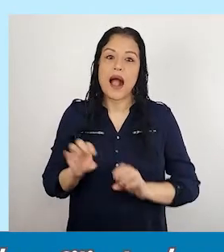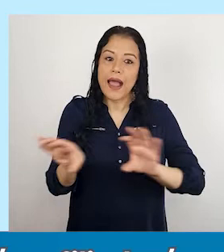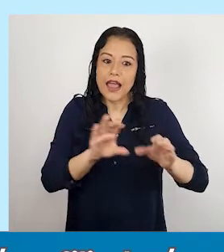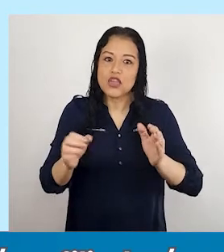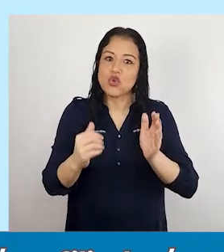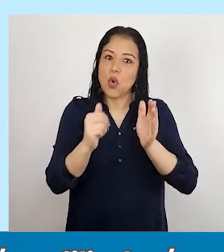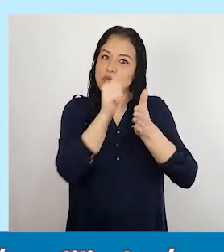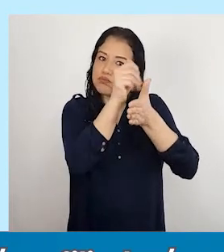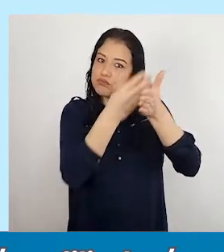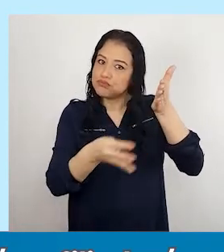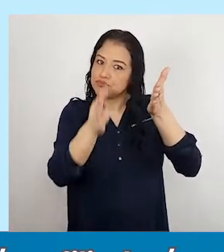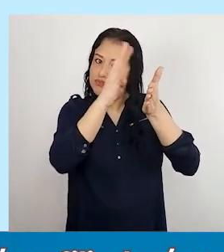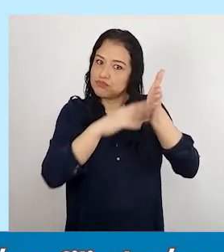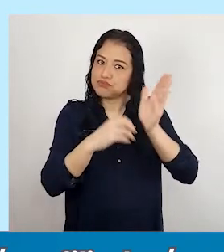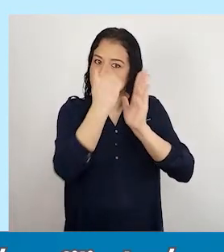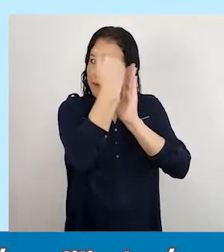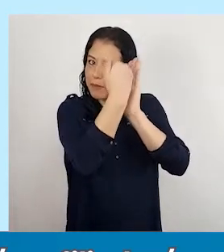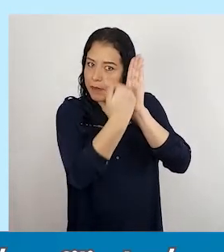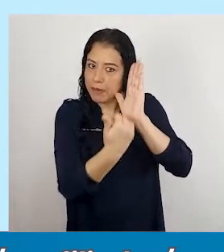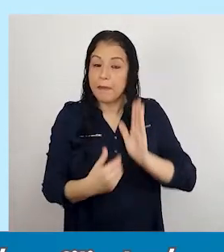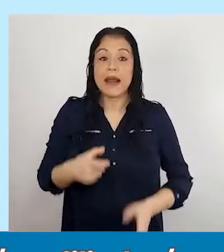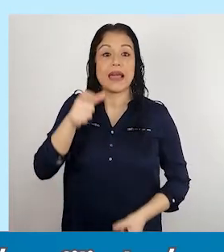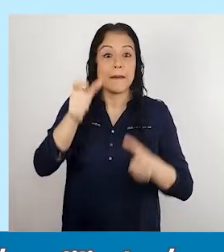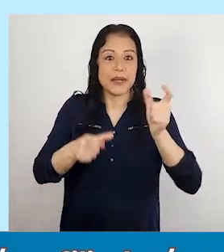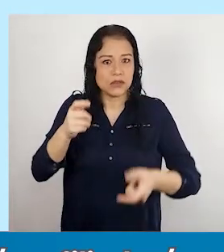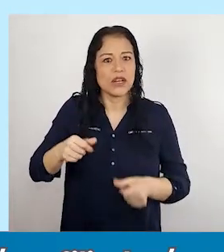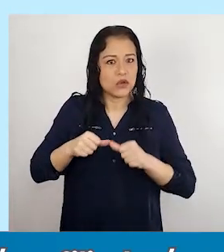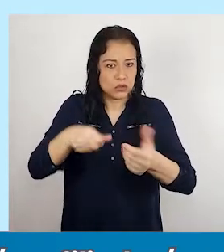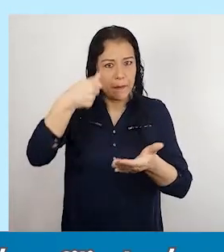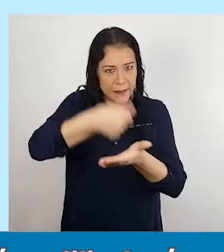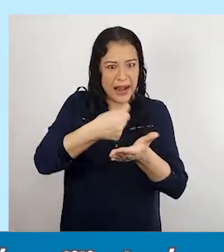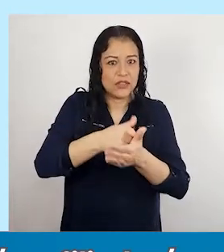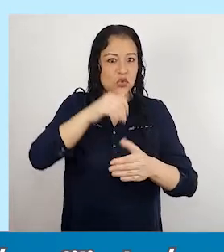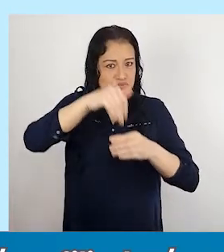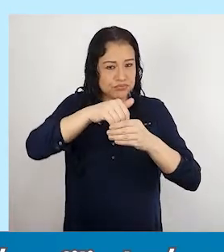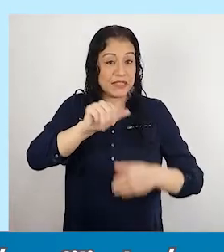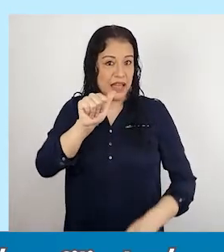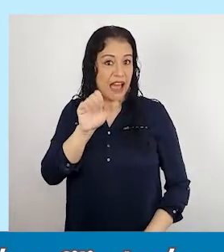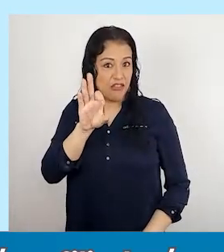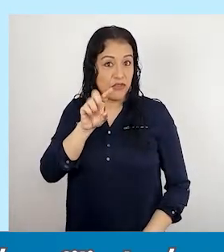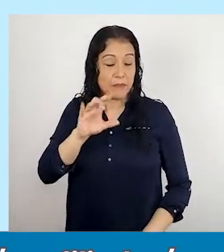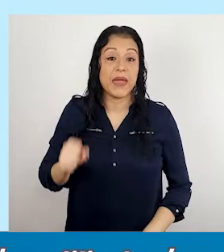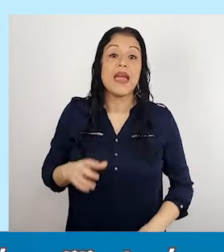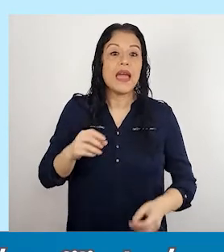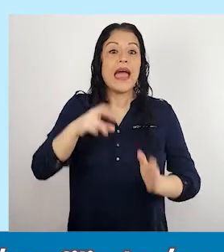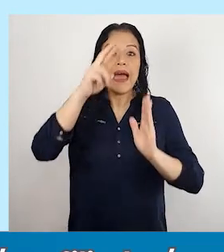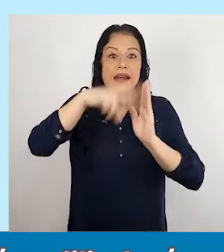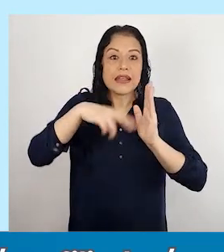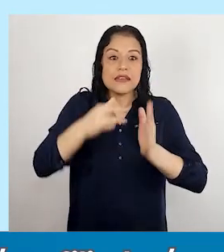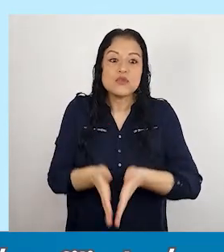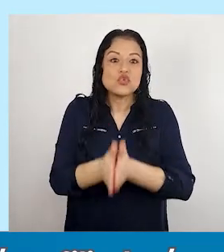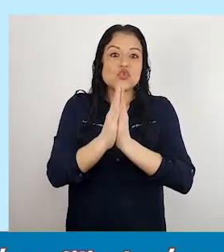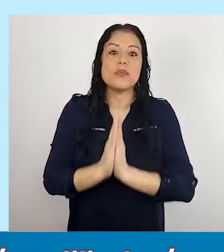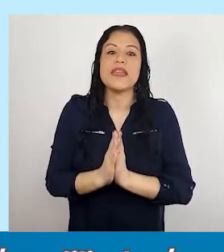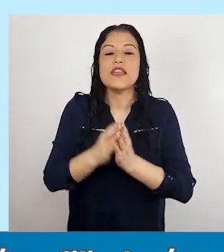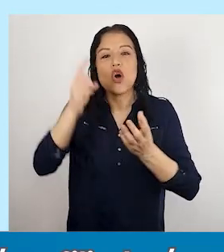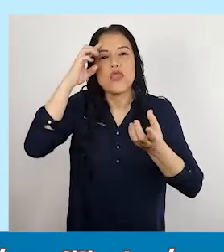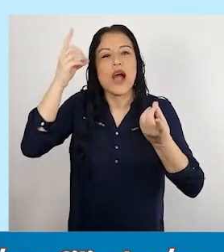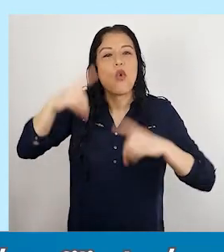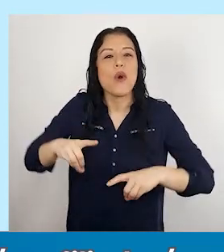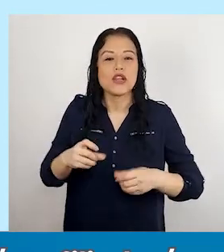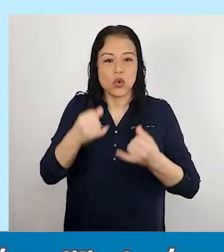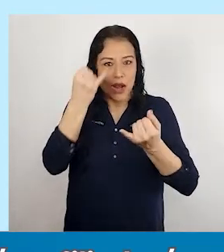establecido un cronograma para que las afiliadas y los afiliados activas y activos registren su solicitud